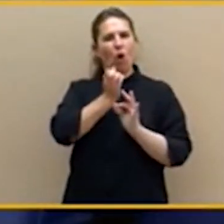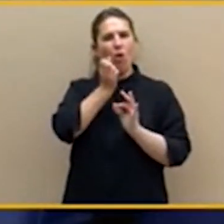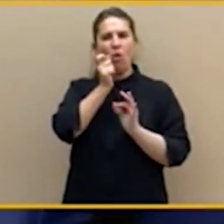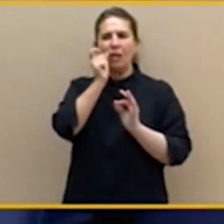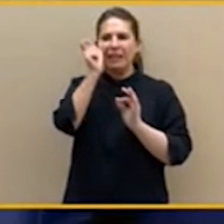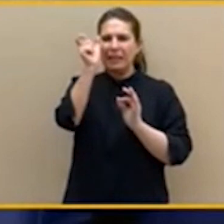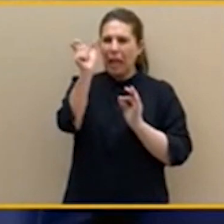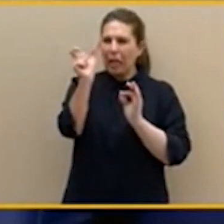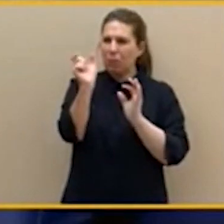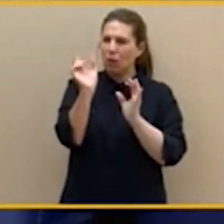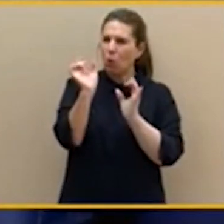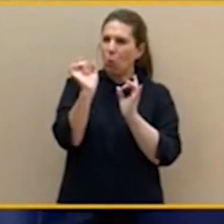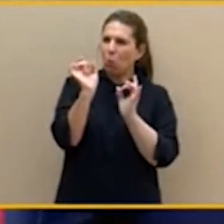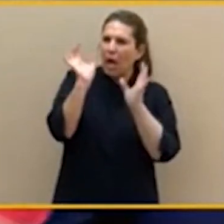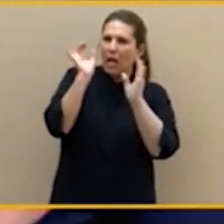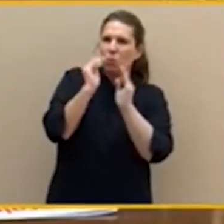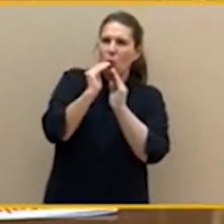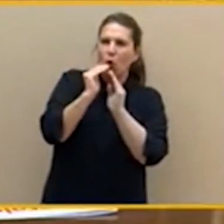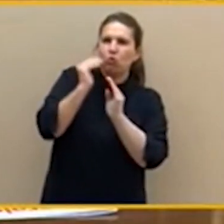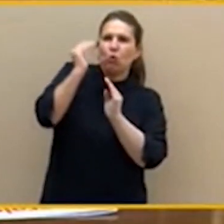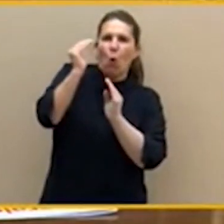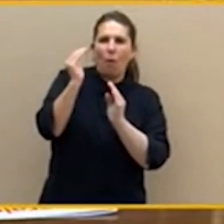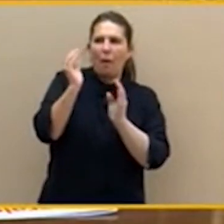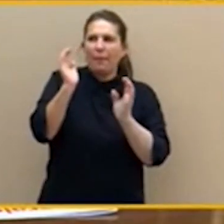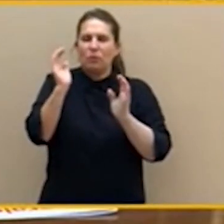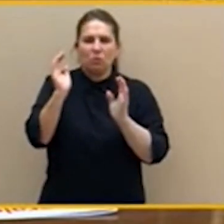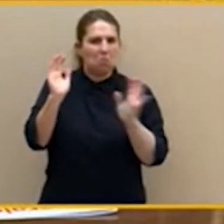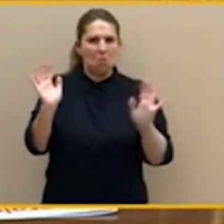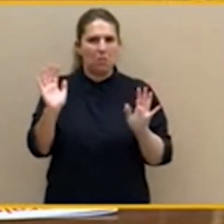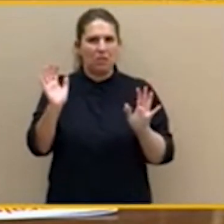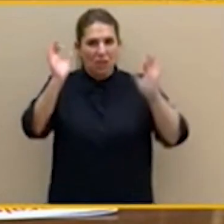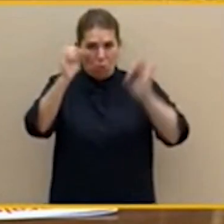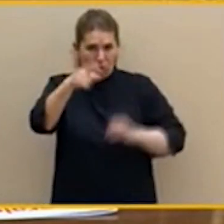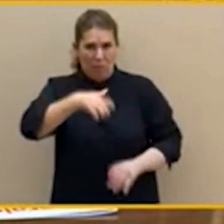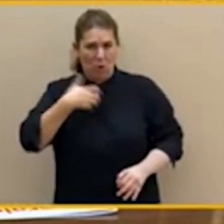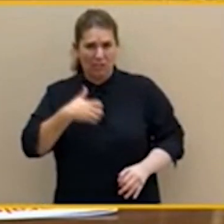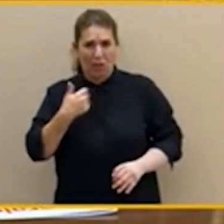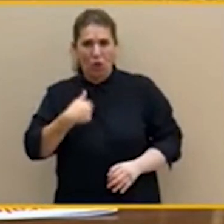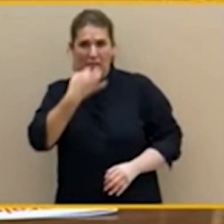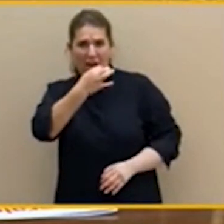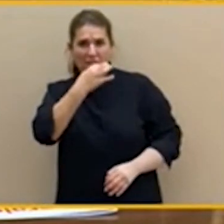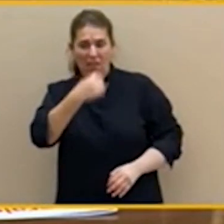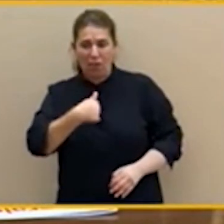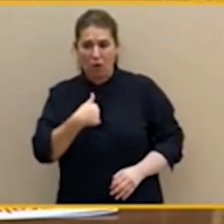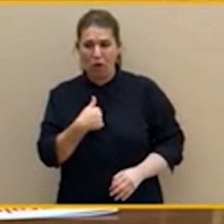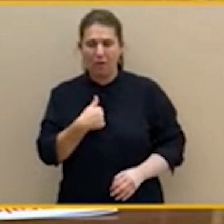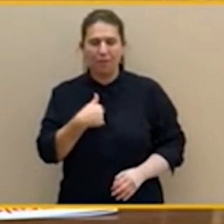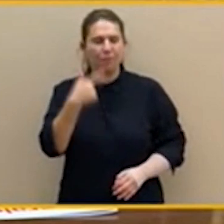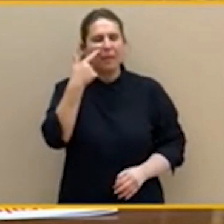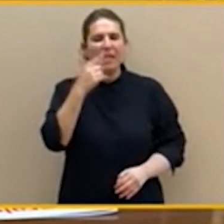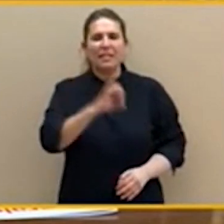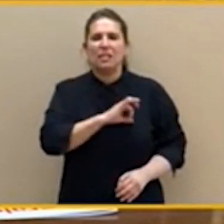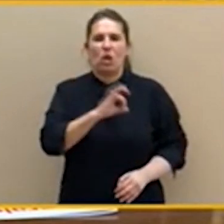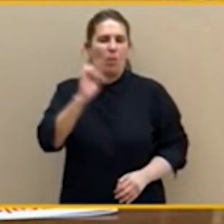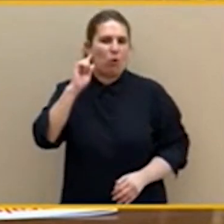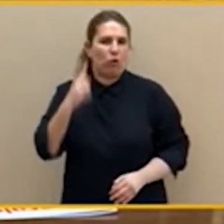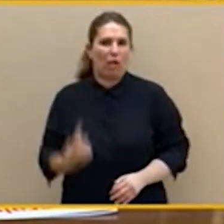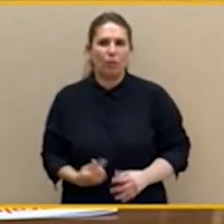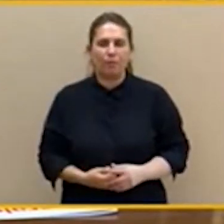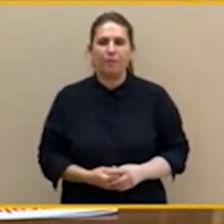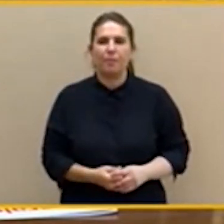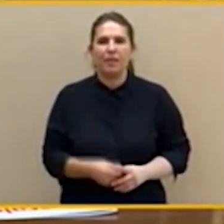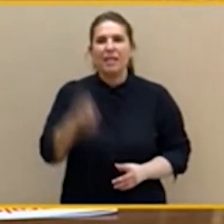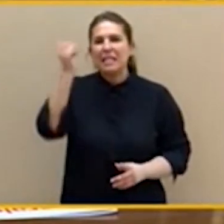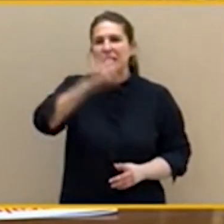intervención, seguro. Mire, señora Montero, ¿sabe lo que es estar desesperado? Pero